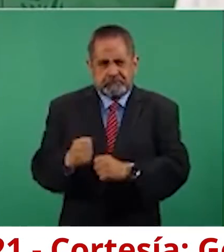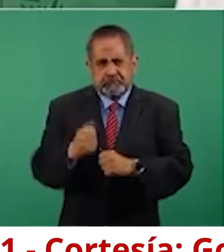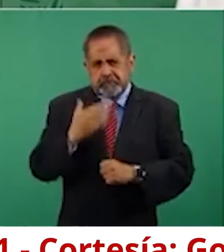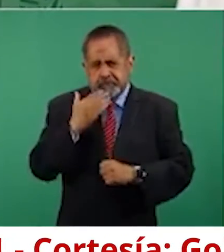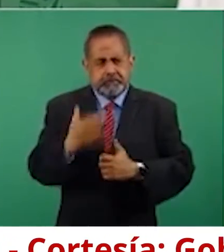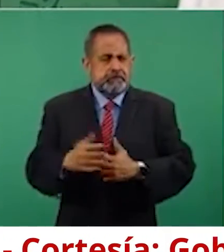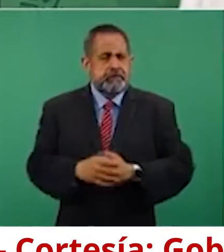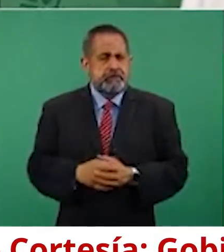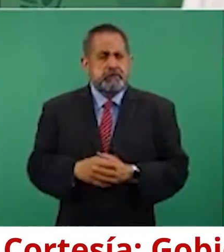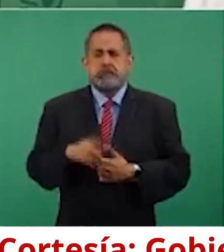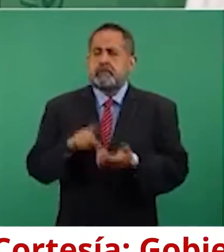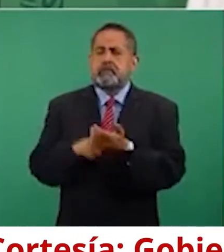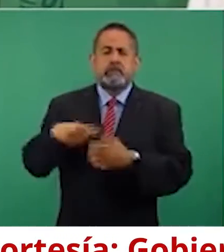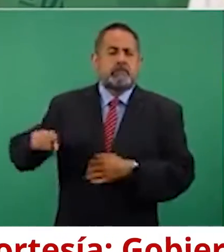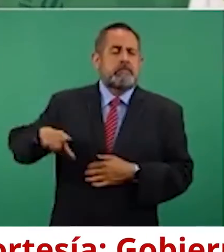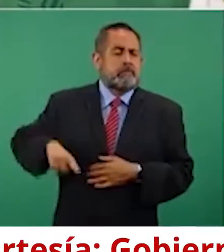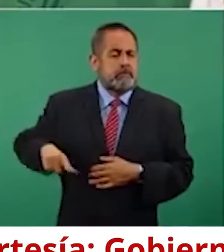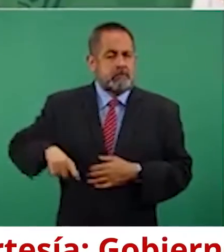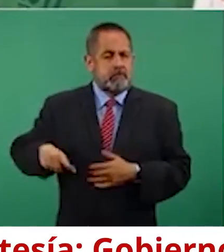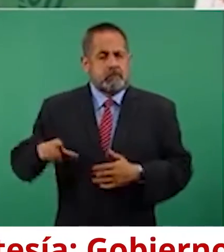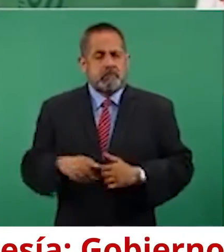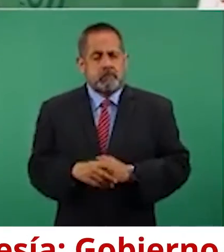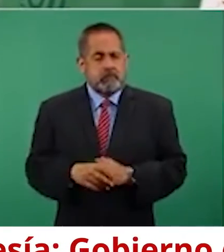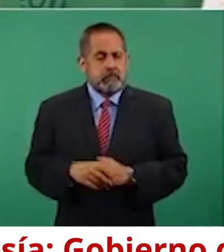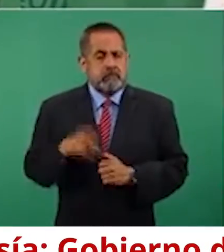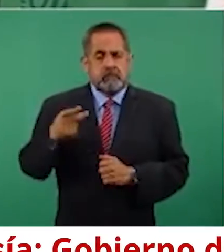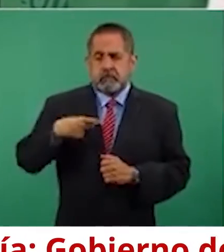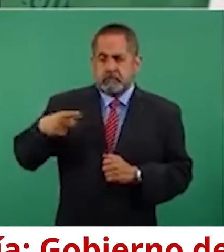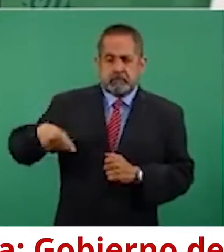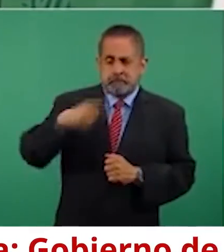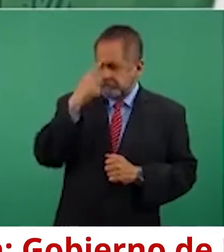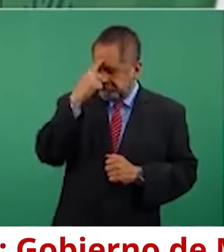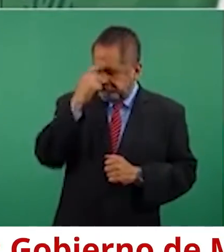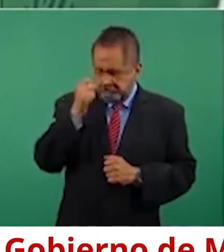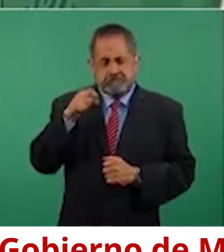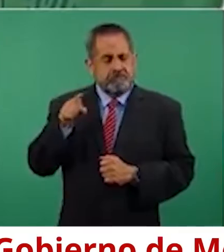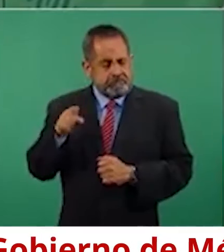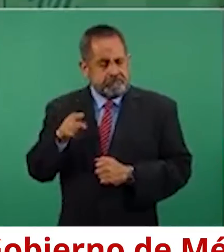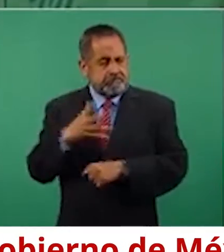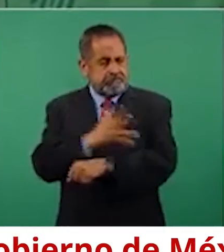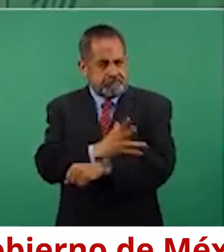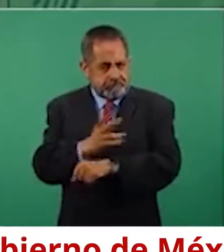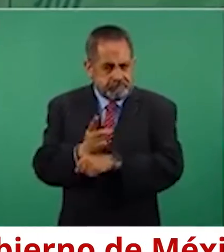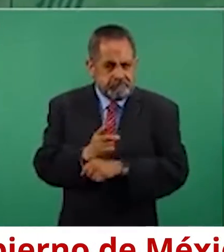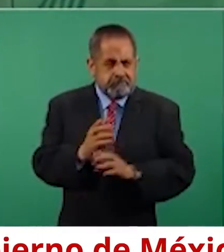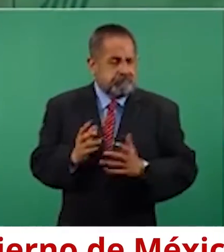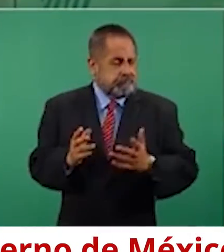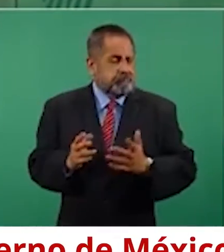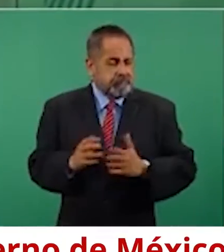en el gobierno de gente con convicciones, gente honesta,